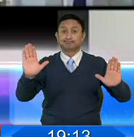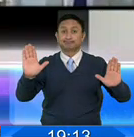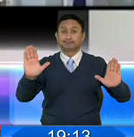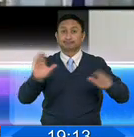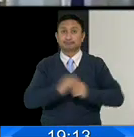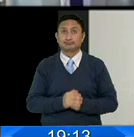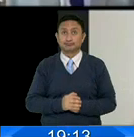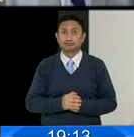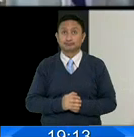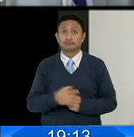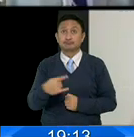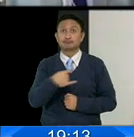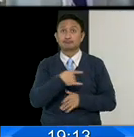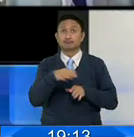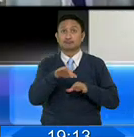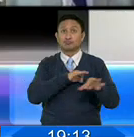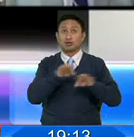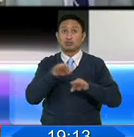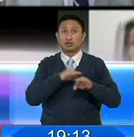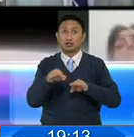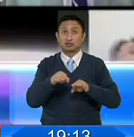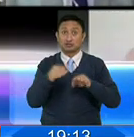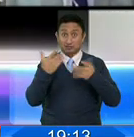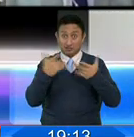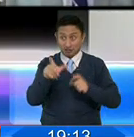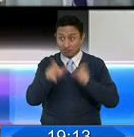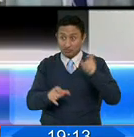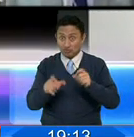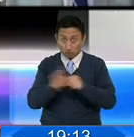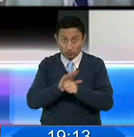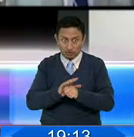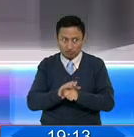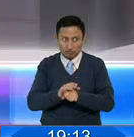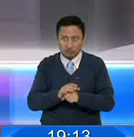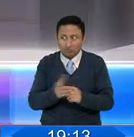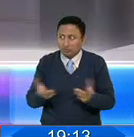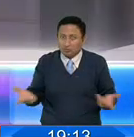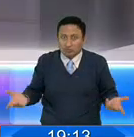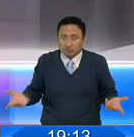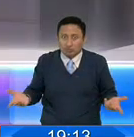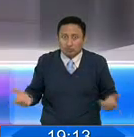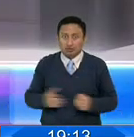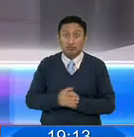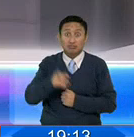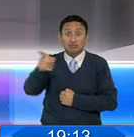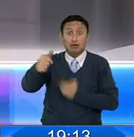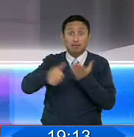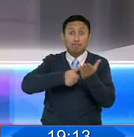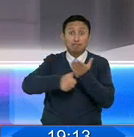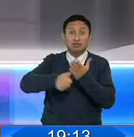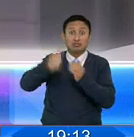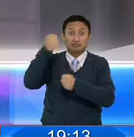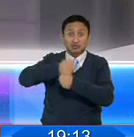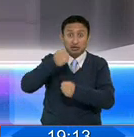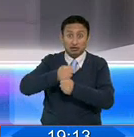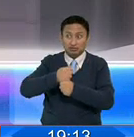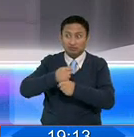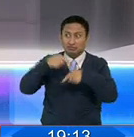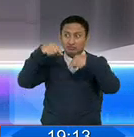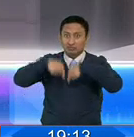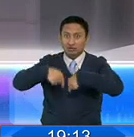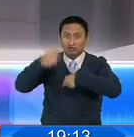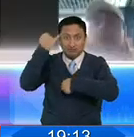Estas explicaciones fueron insuficientes para ciertos legisladores que critican que desde el Ministerio de Trabajo vengan este tipo de